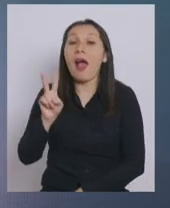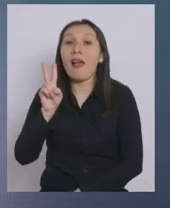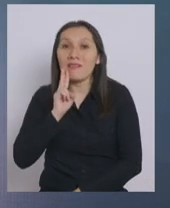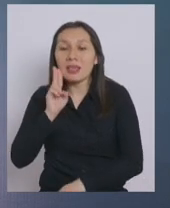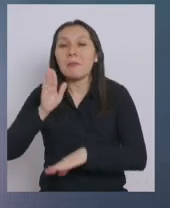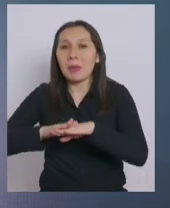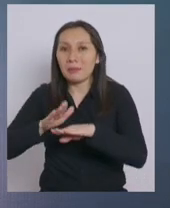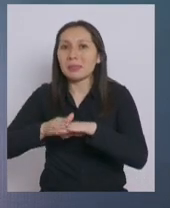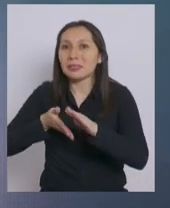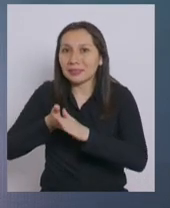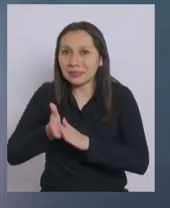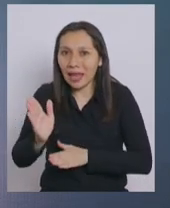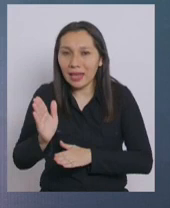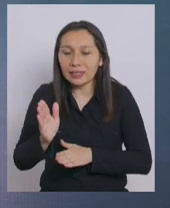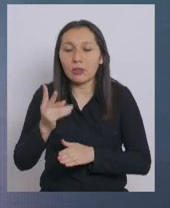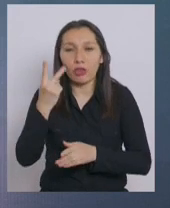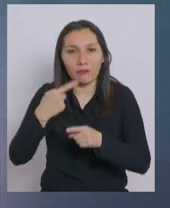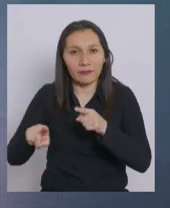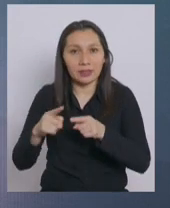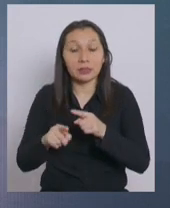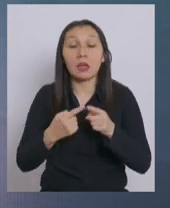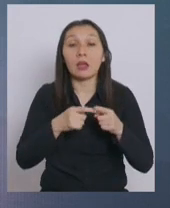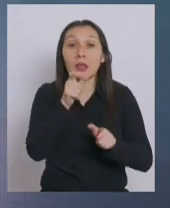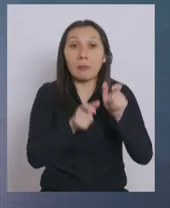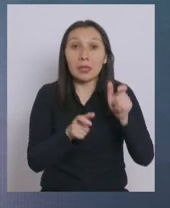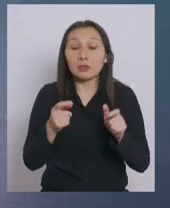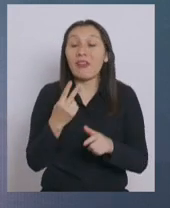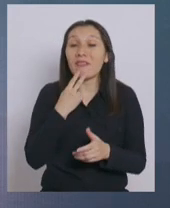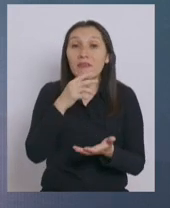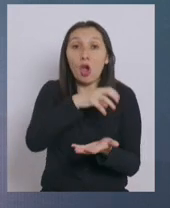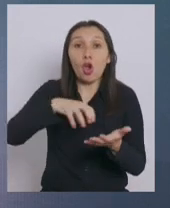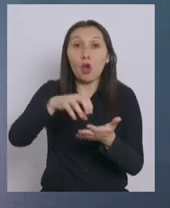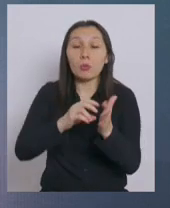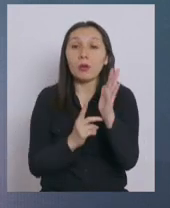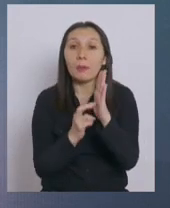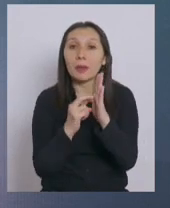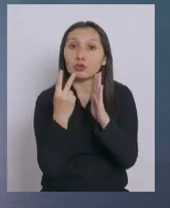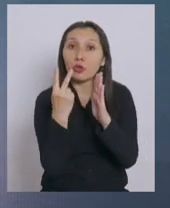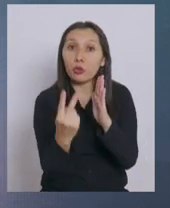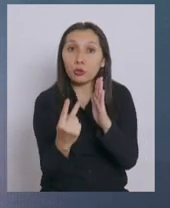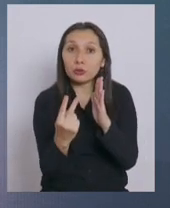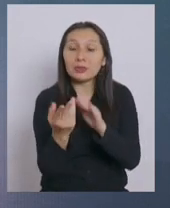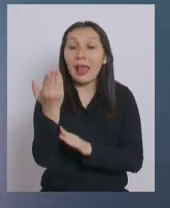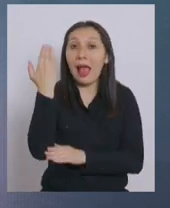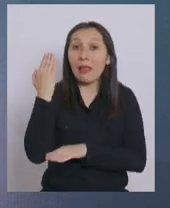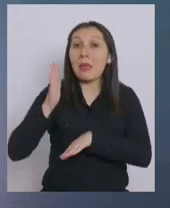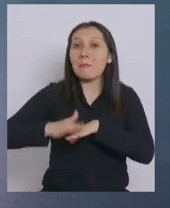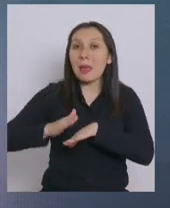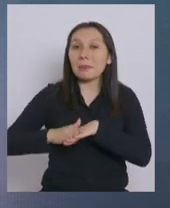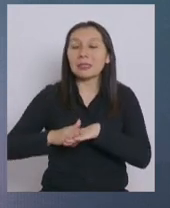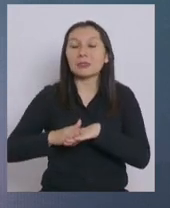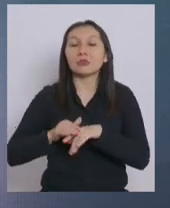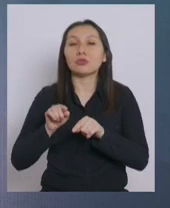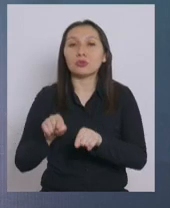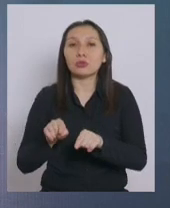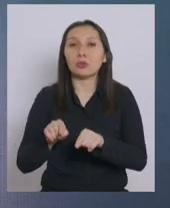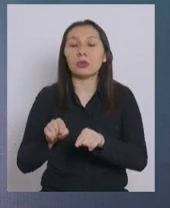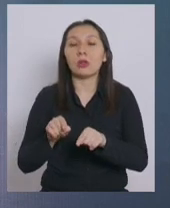necesiten. Por otro lado, quiero decir que las personas que están en las comunas en transición, que tenían este permiso, un permiso